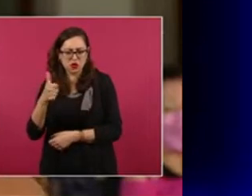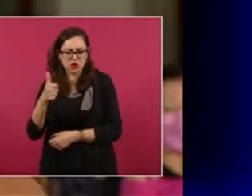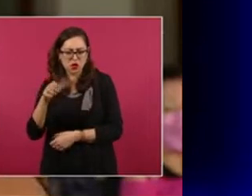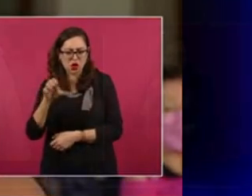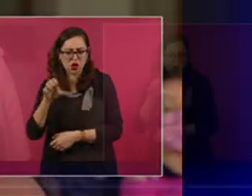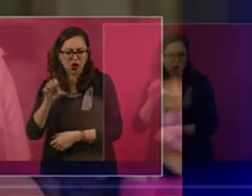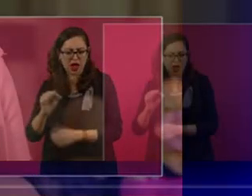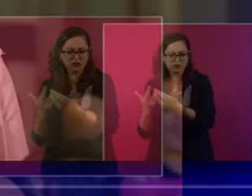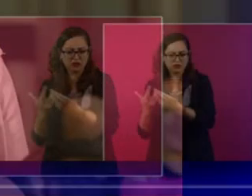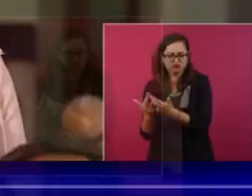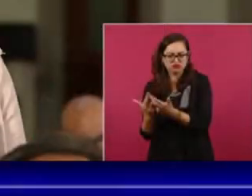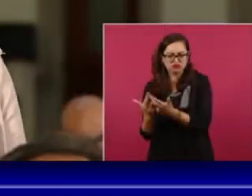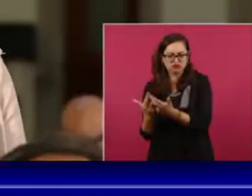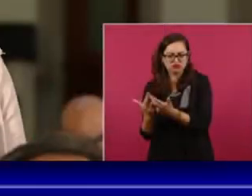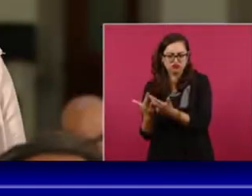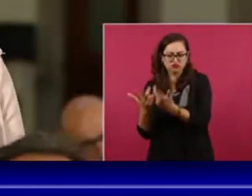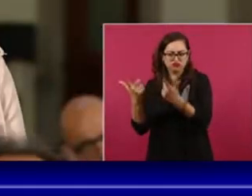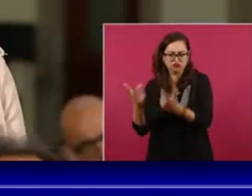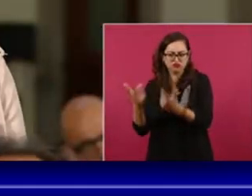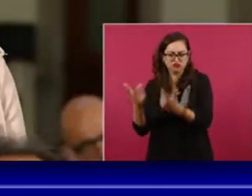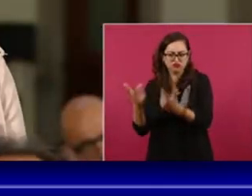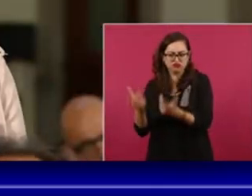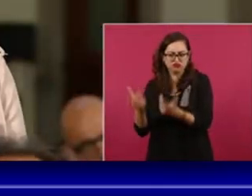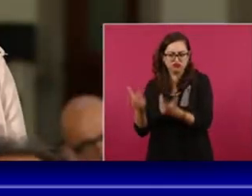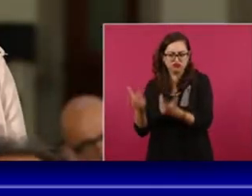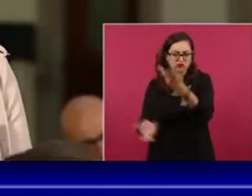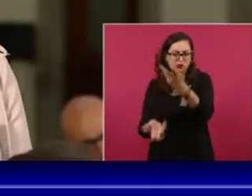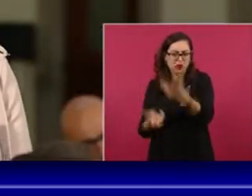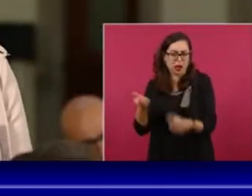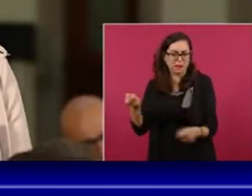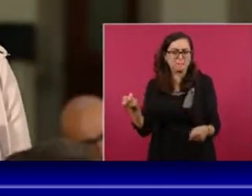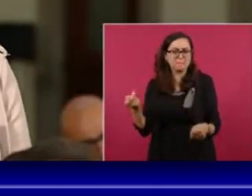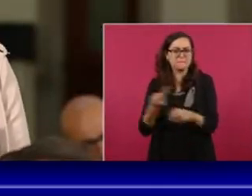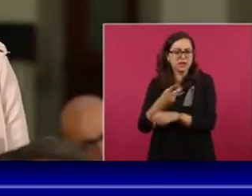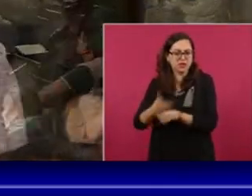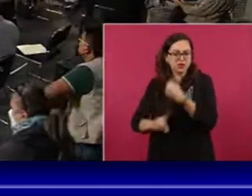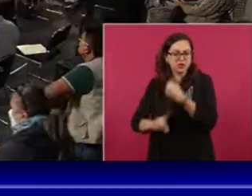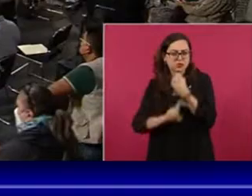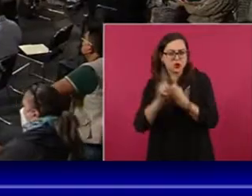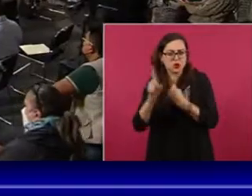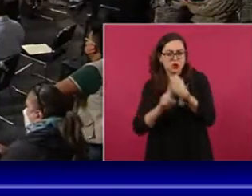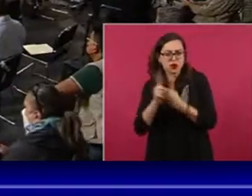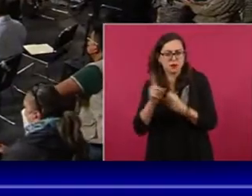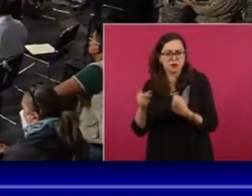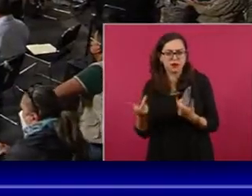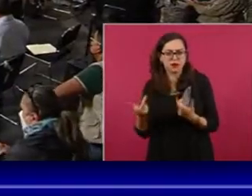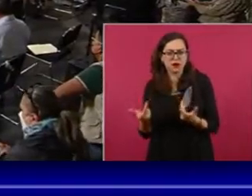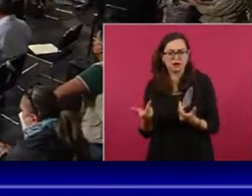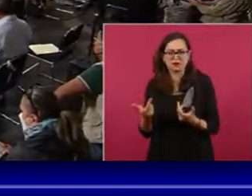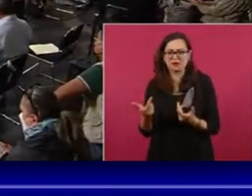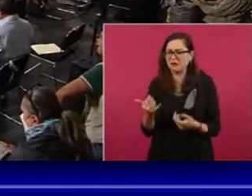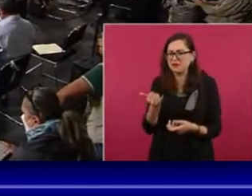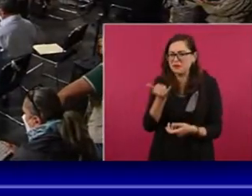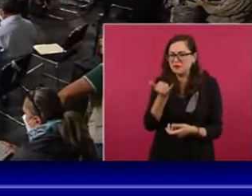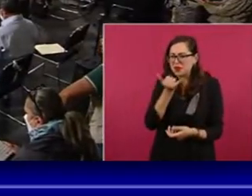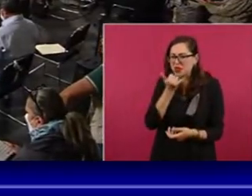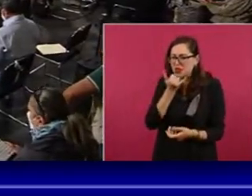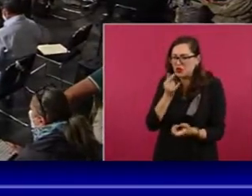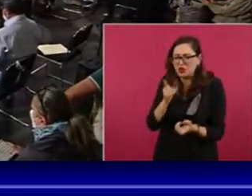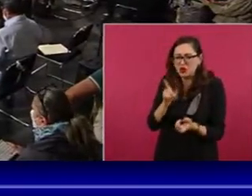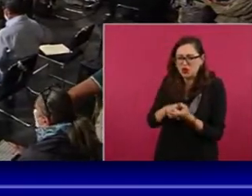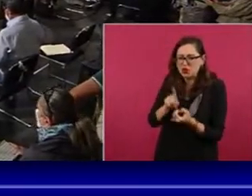todos nuestros amigos, amigas que son jubilados y que por supuesto están siendo afectados por